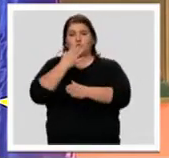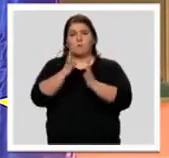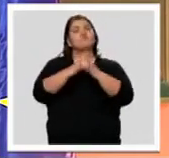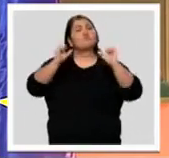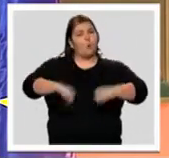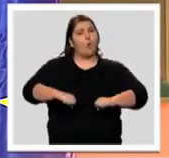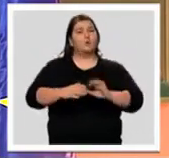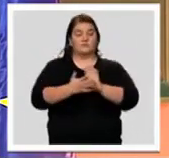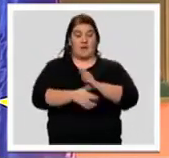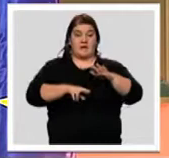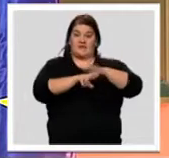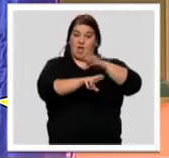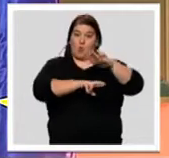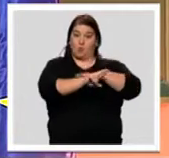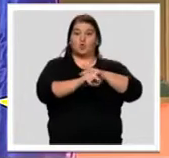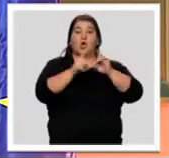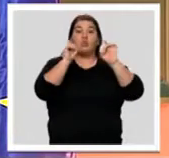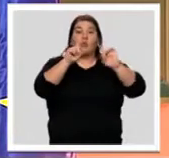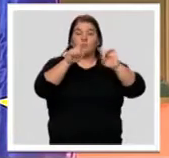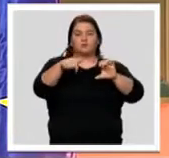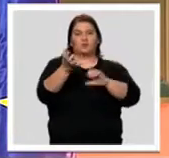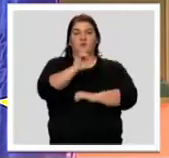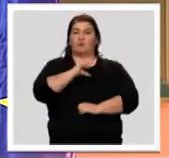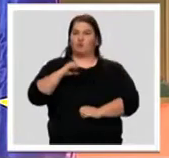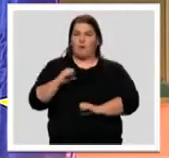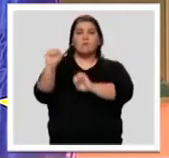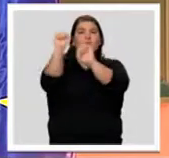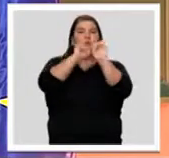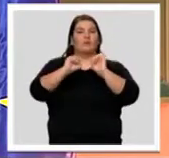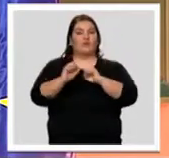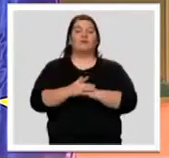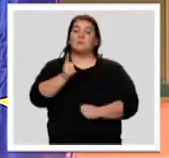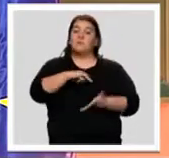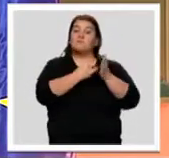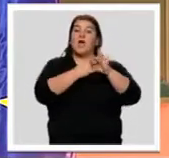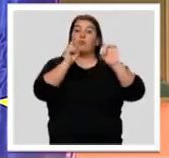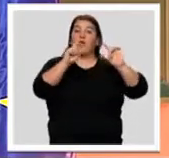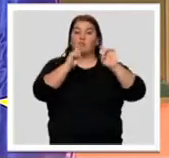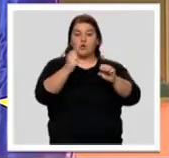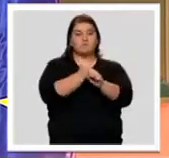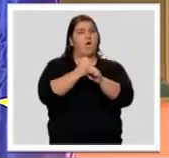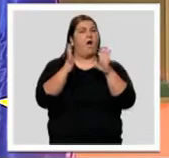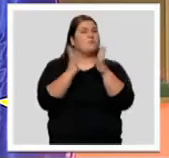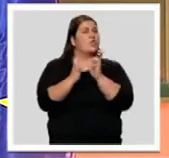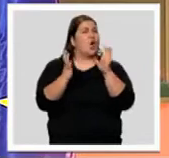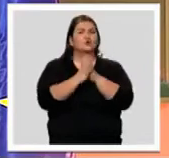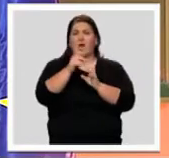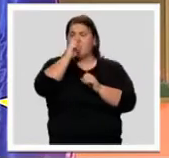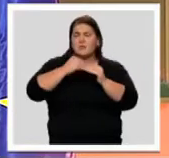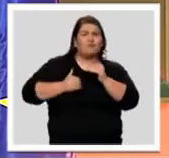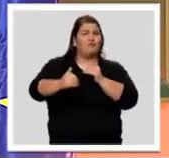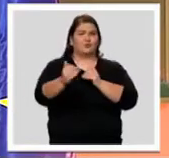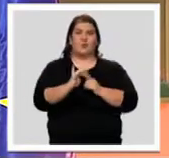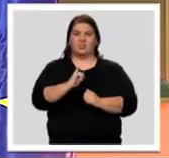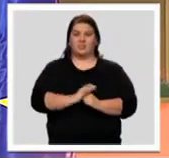brinda los recursos en educación en nuestra comunidad autónoma y un plan de educación para el empleo muy ambicioso para los próximos